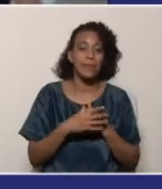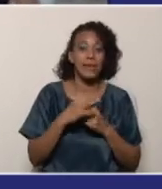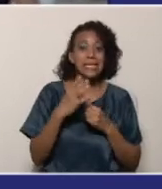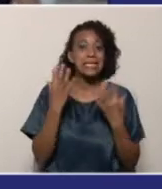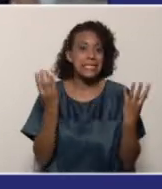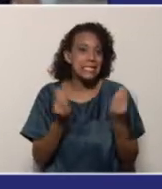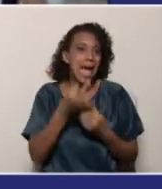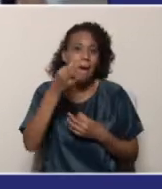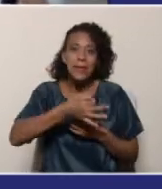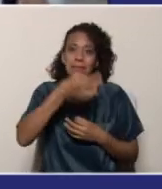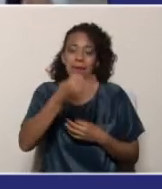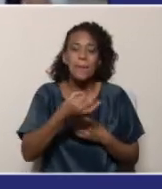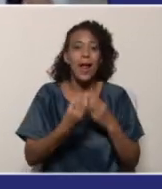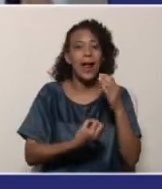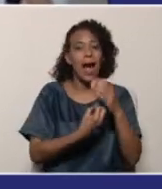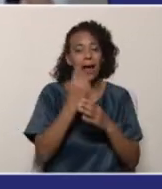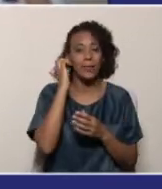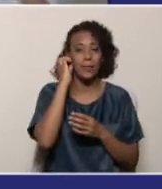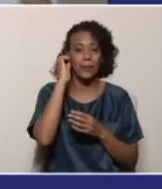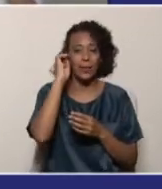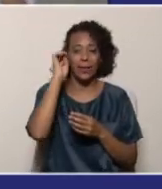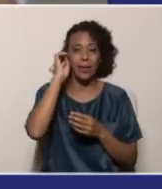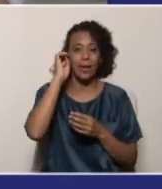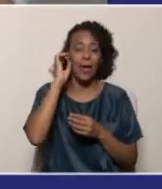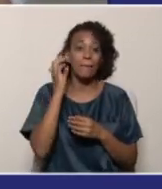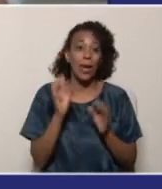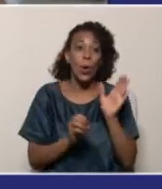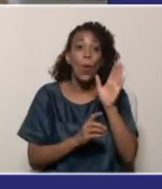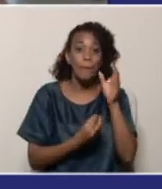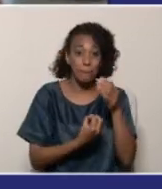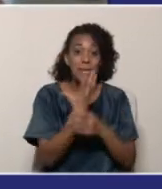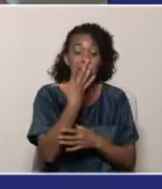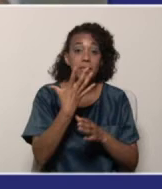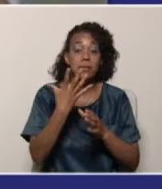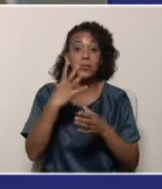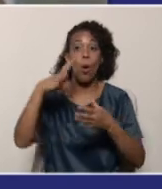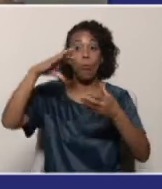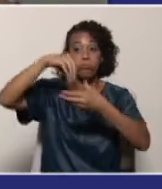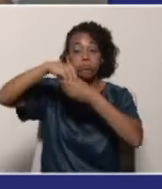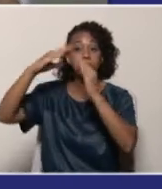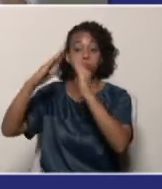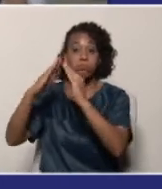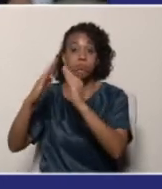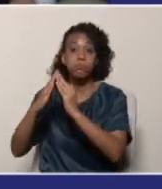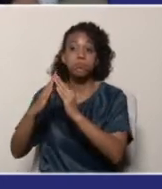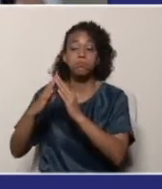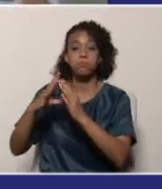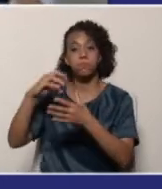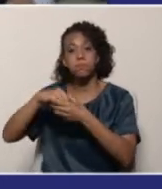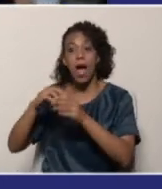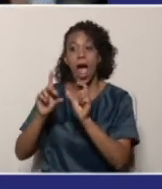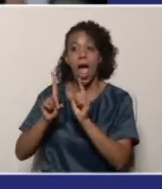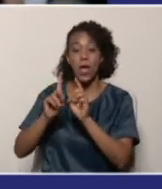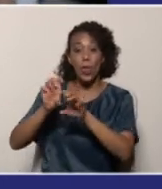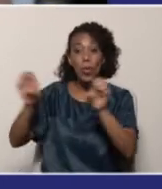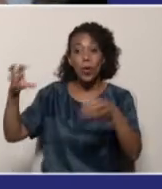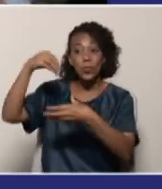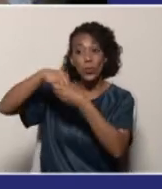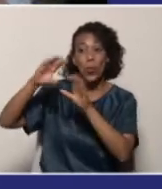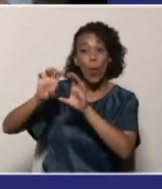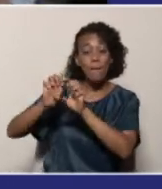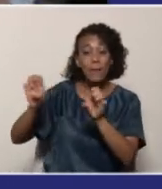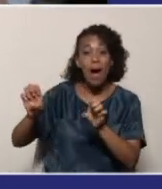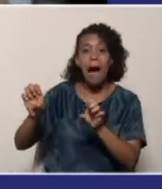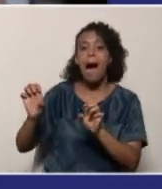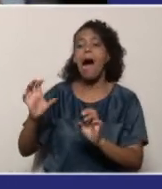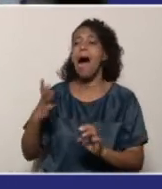valorado el trabajo que realizan los profesores, pero desde que comenzó la cuarentena social y con la educación a distancia, lo valoro